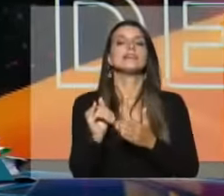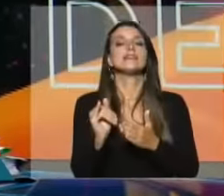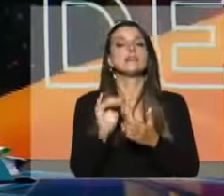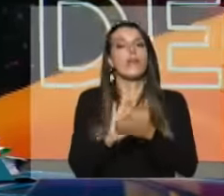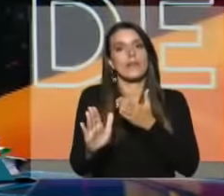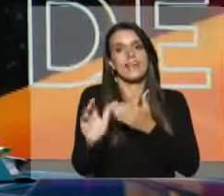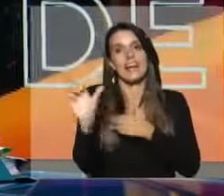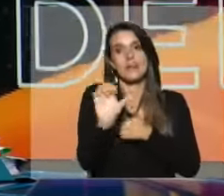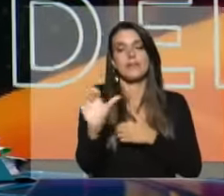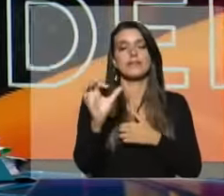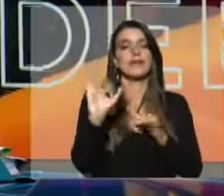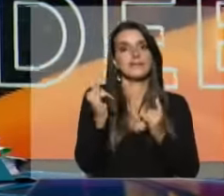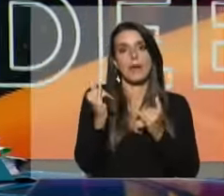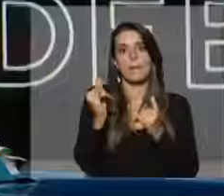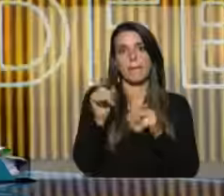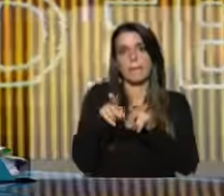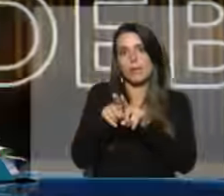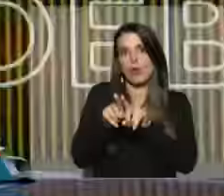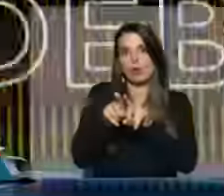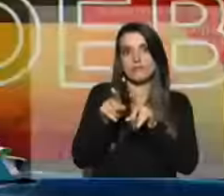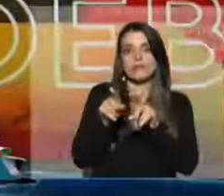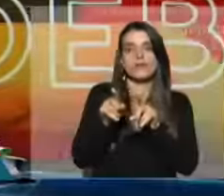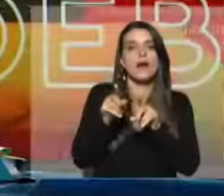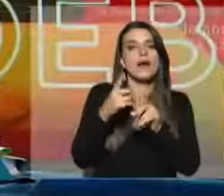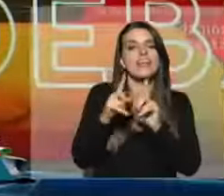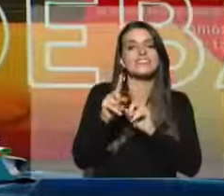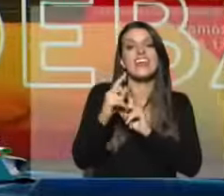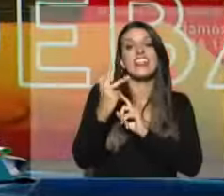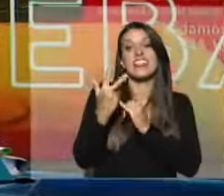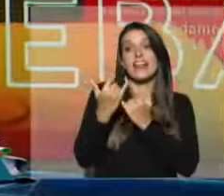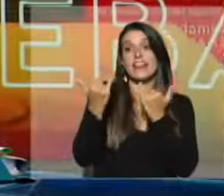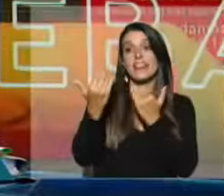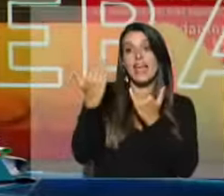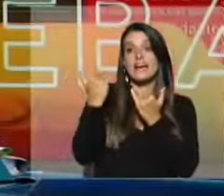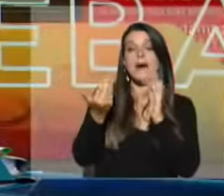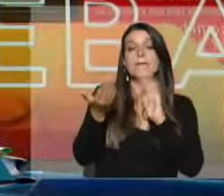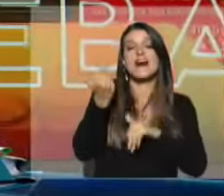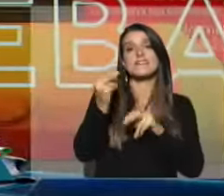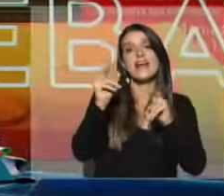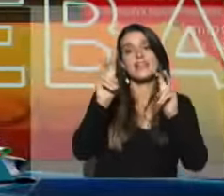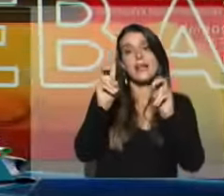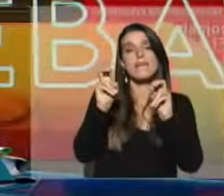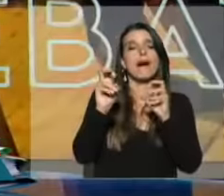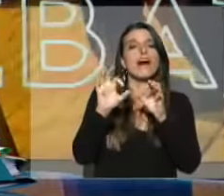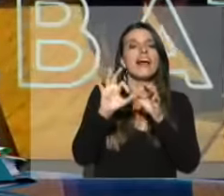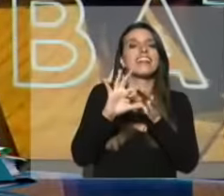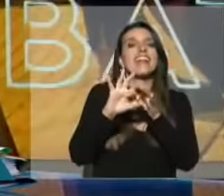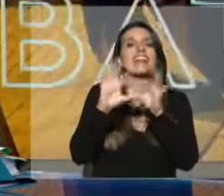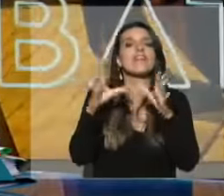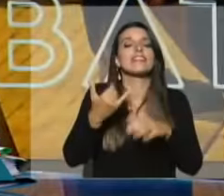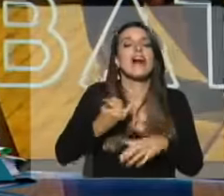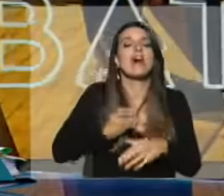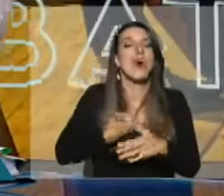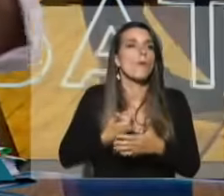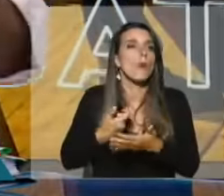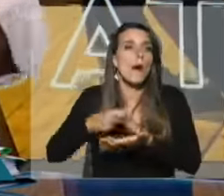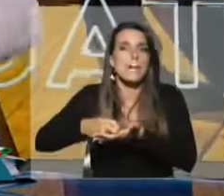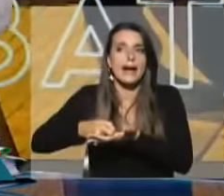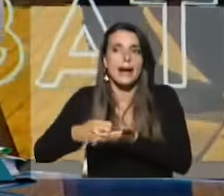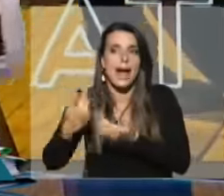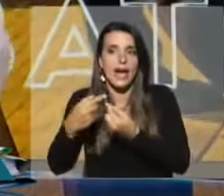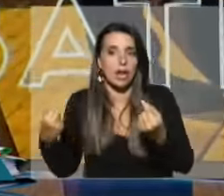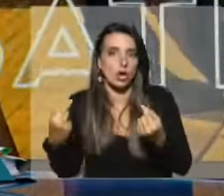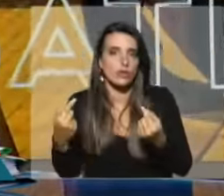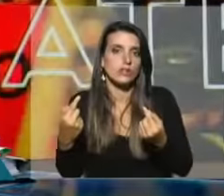y hace 72 horas queríamos referirnos más al tema de la libertad financiera. No porque no pudiéramos discutir todo el